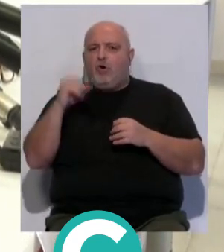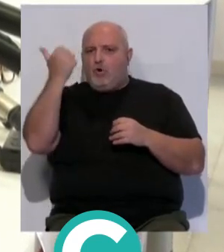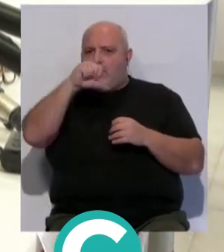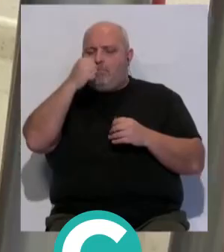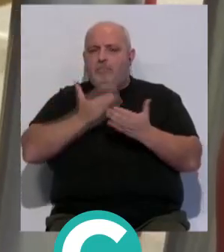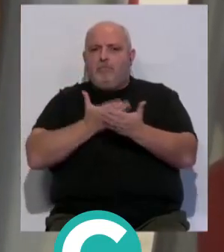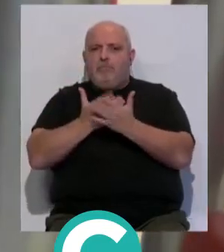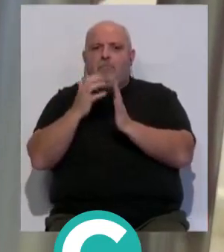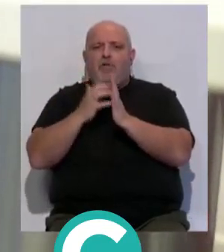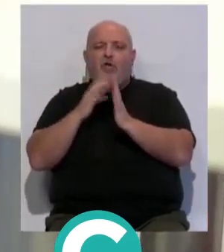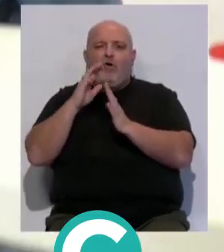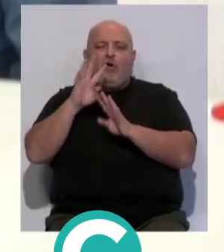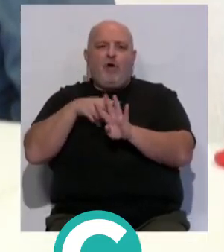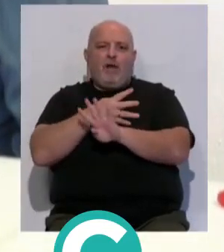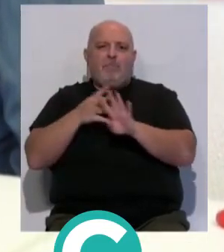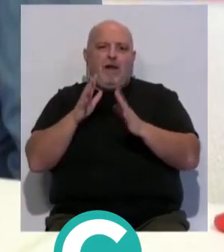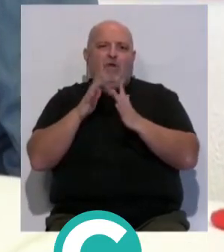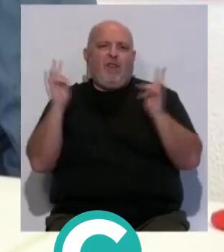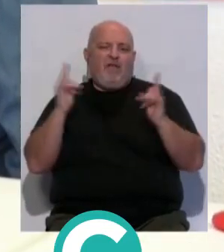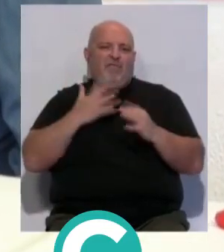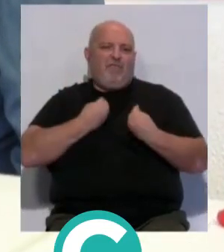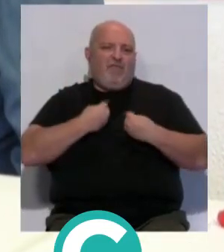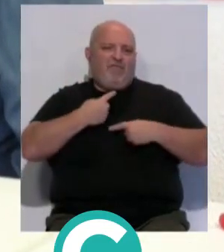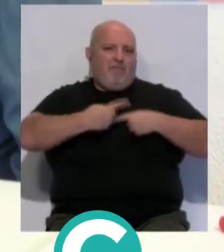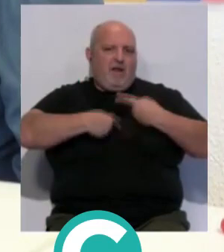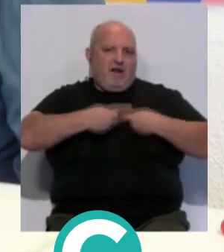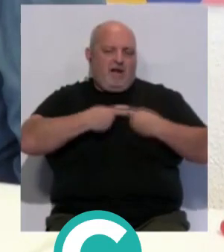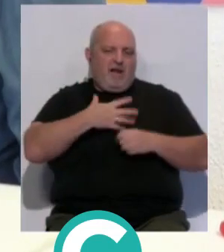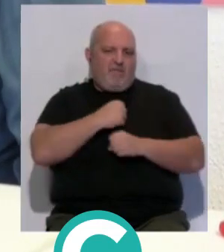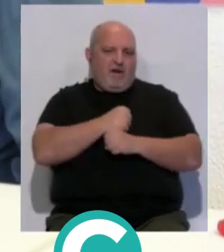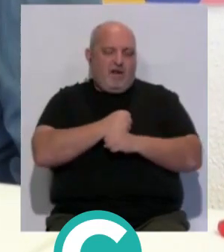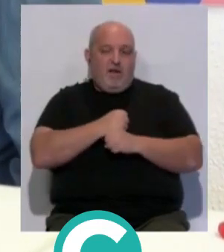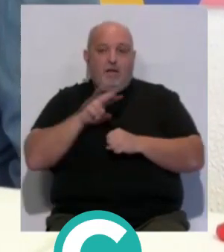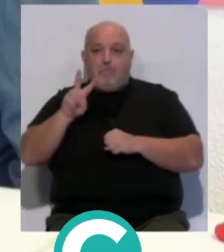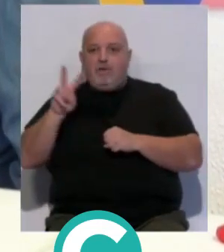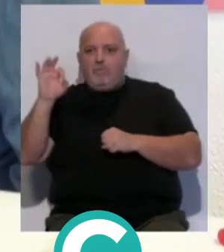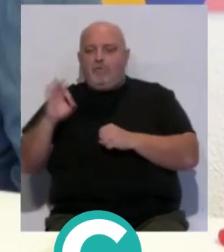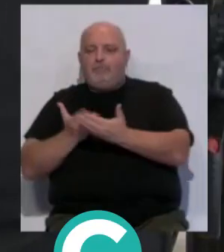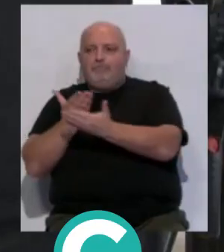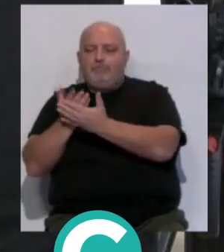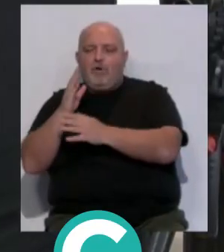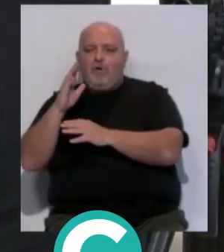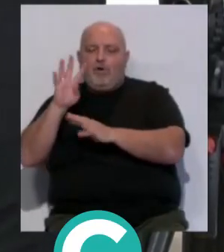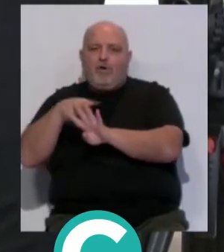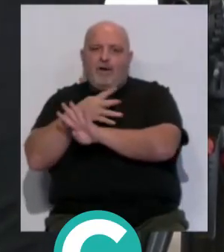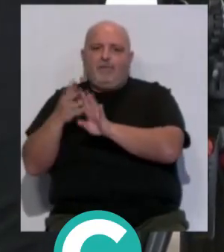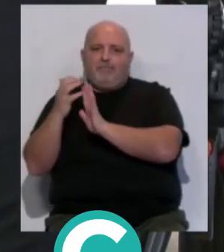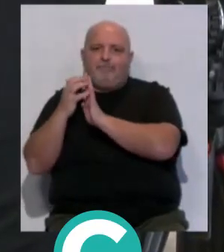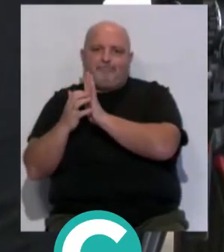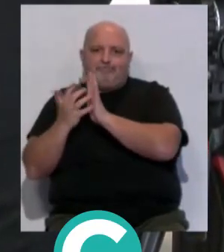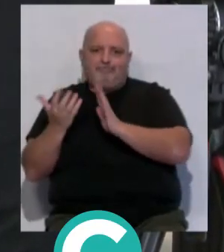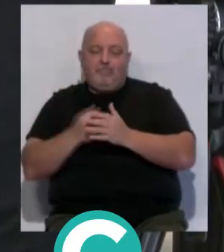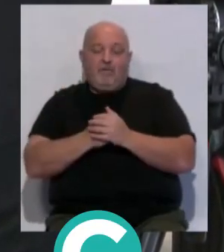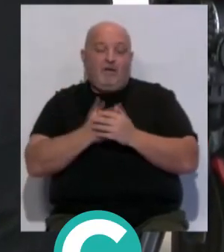hombres solicitan reducción de jornada para conciliar la vida familiar y laboral, frente al 22% de mujeres que sí lo solicitan.